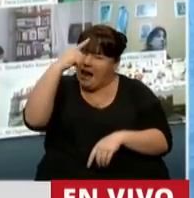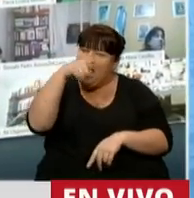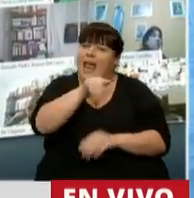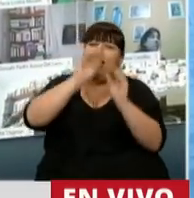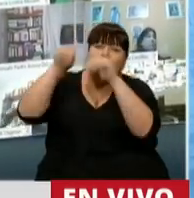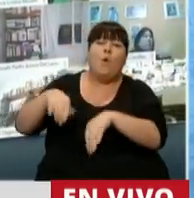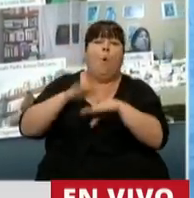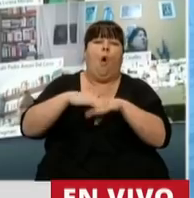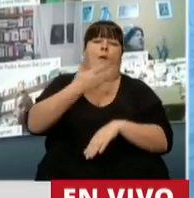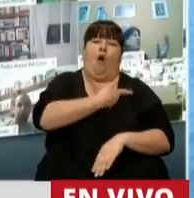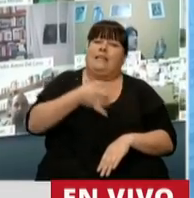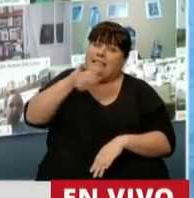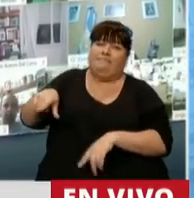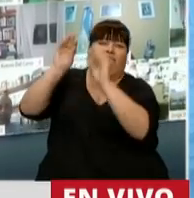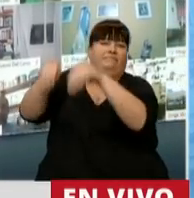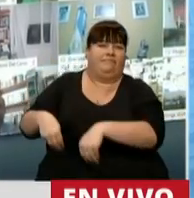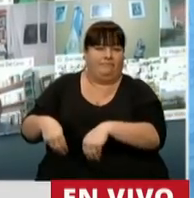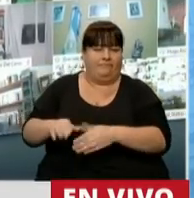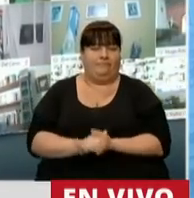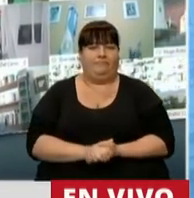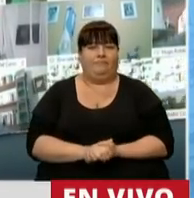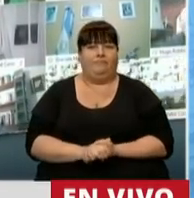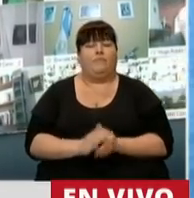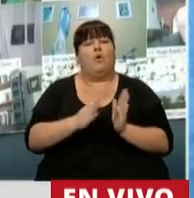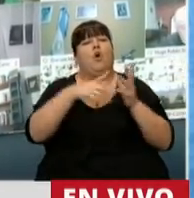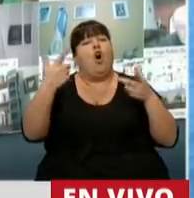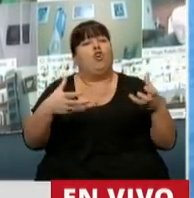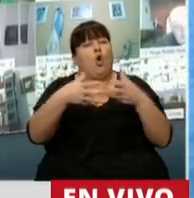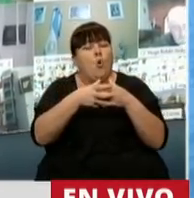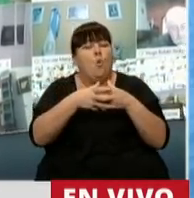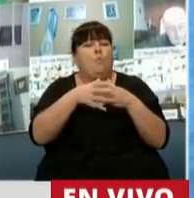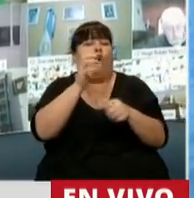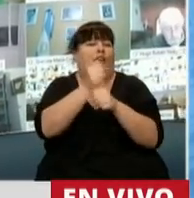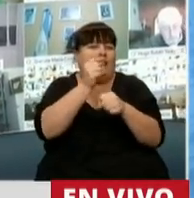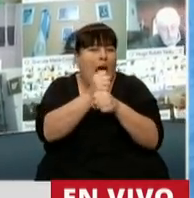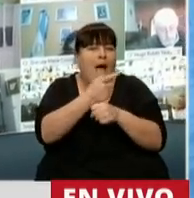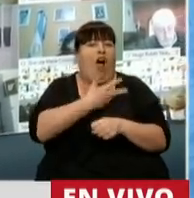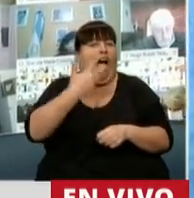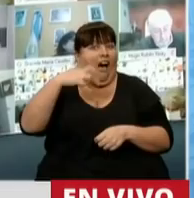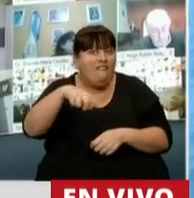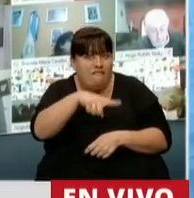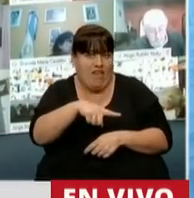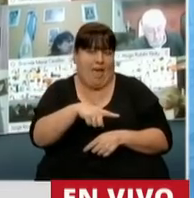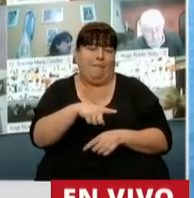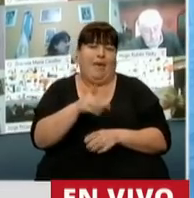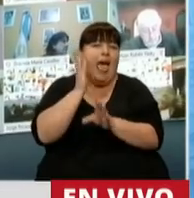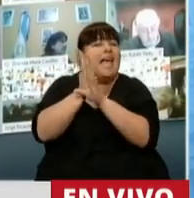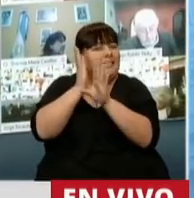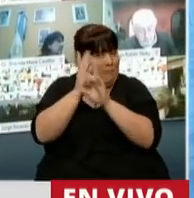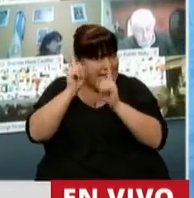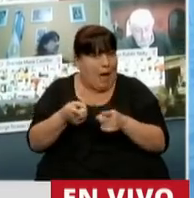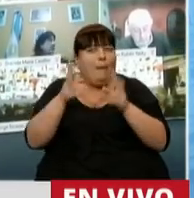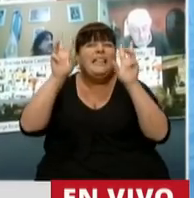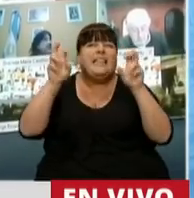fue una quiebra provocada por el gobierno, que a través de un grupo de tareas de la AFIP que hacía espionaje